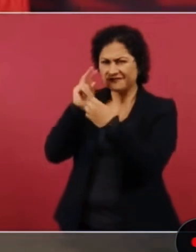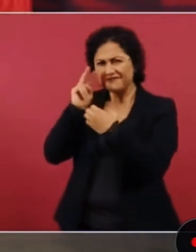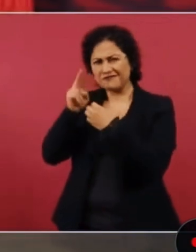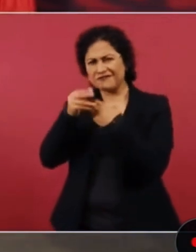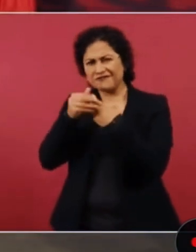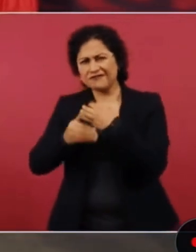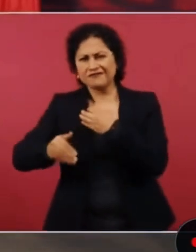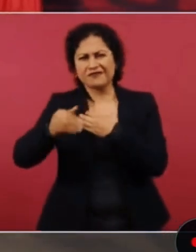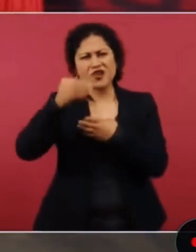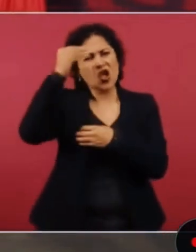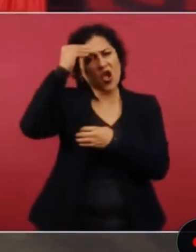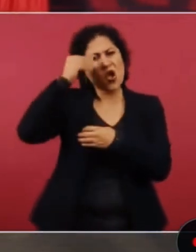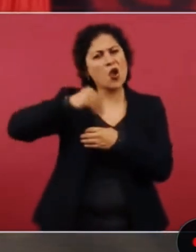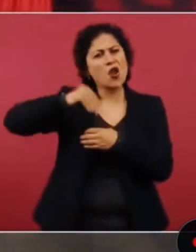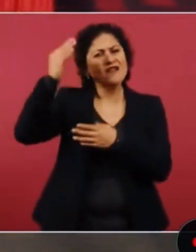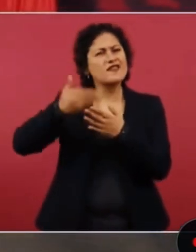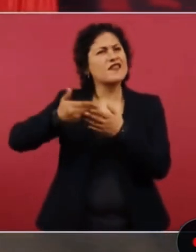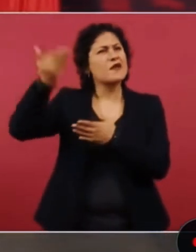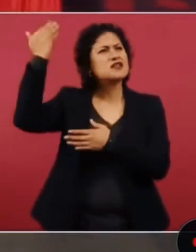olvídate del pasado.